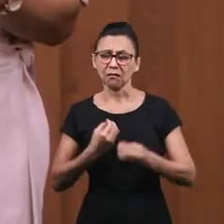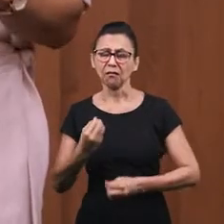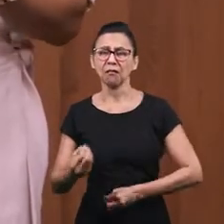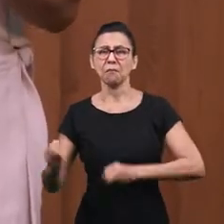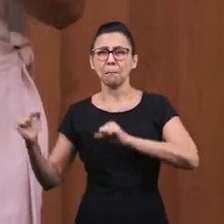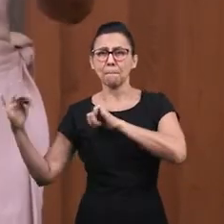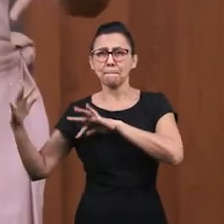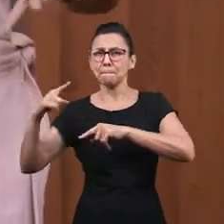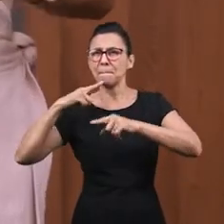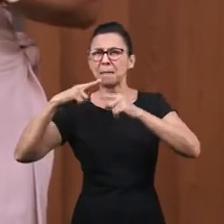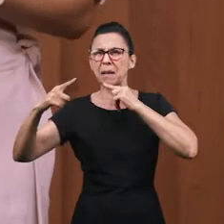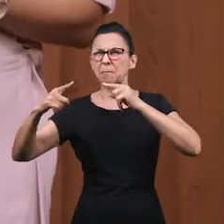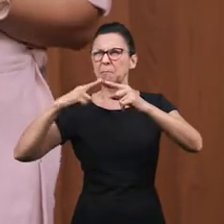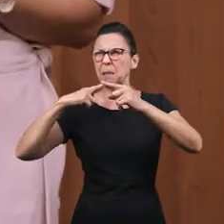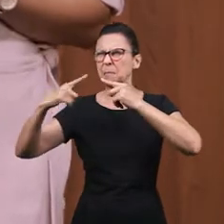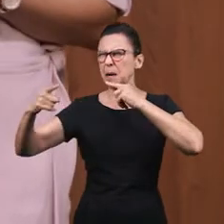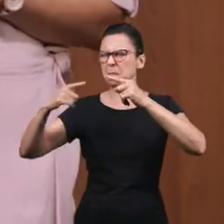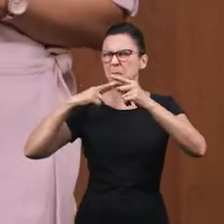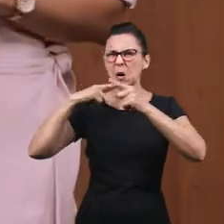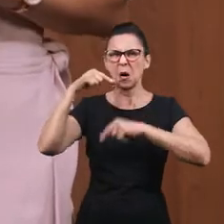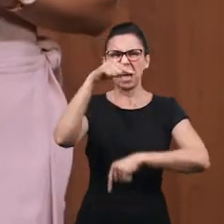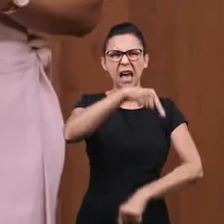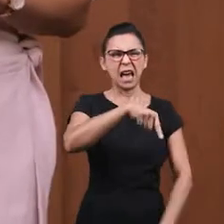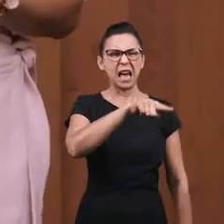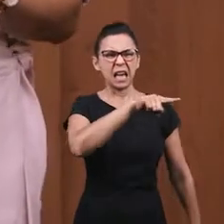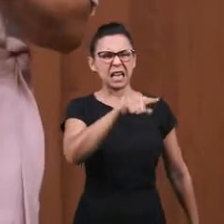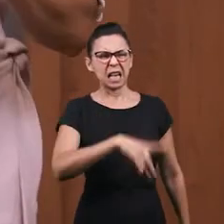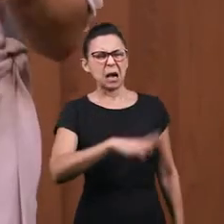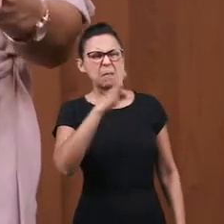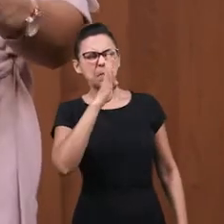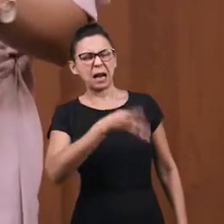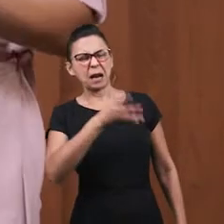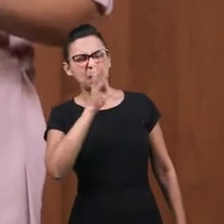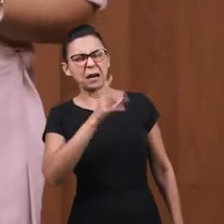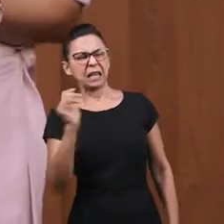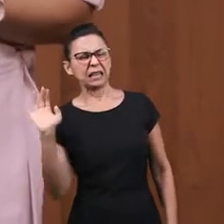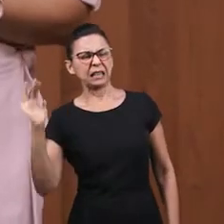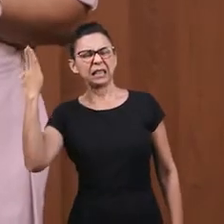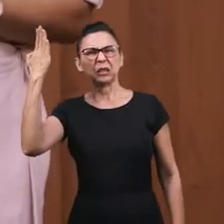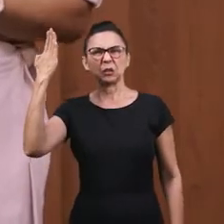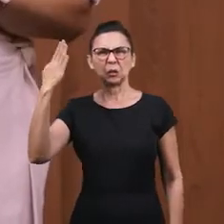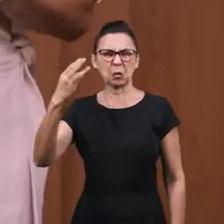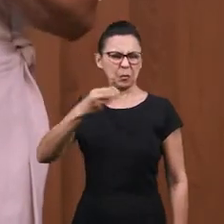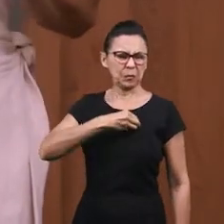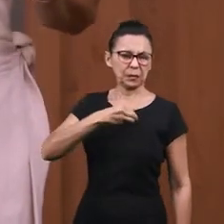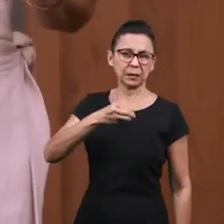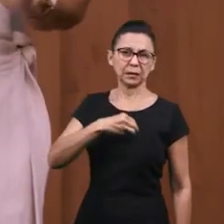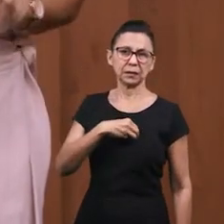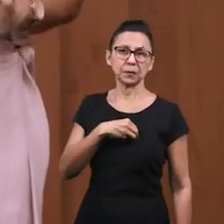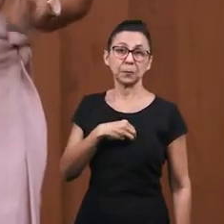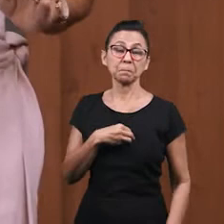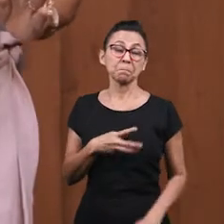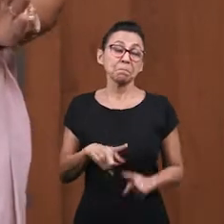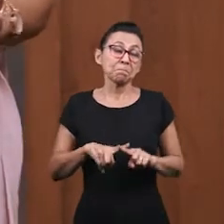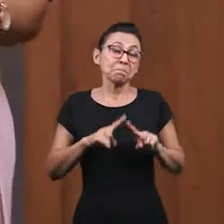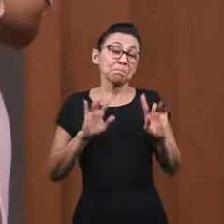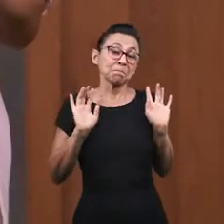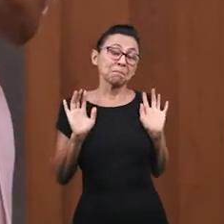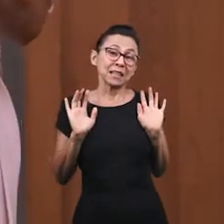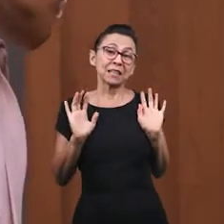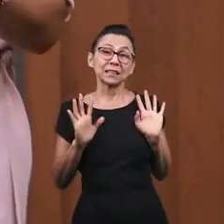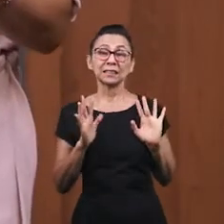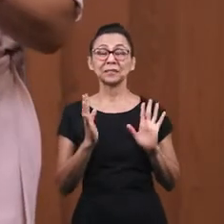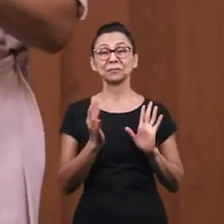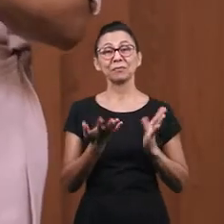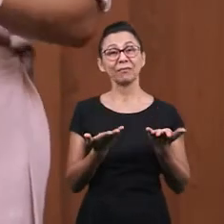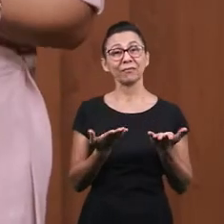Ah De un hombre Que ellos creían Que era un traidor Entonces todos Empezaron a reclamar Y hablar Ay pero es un pecador